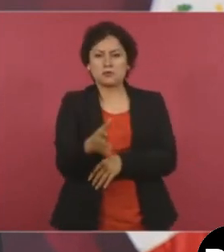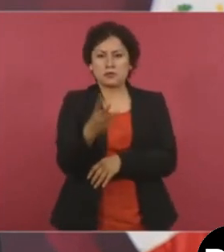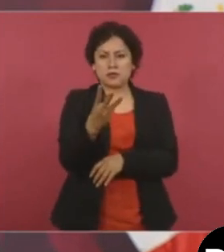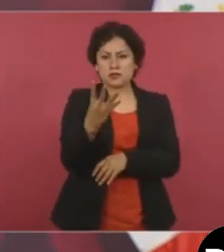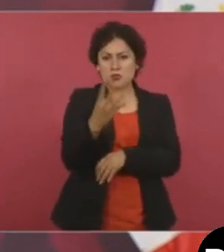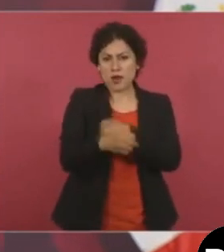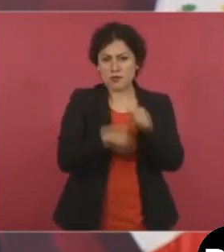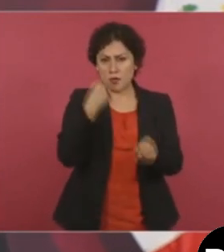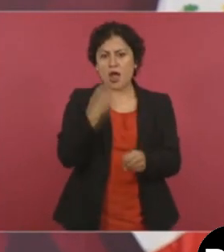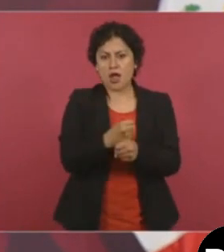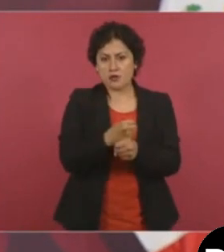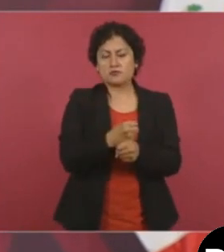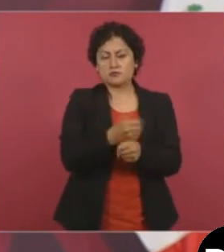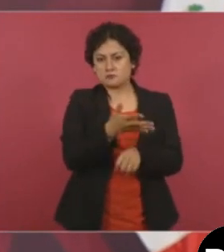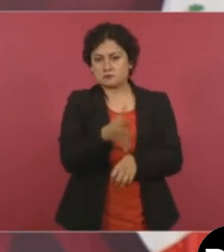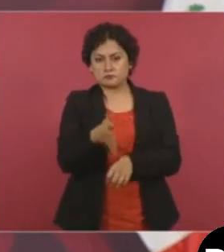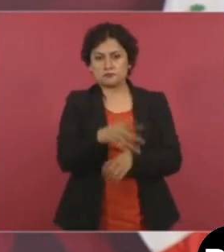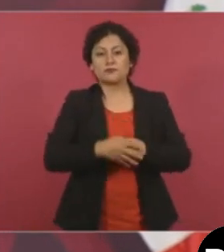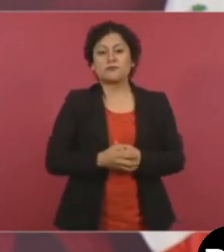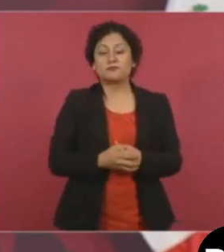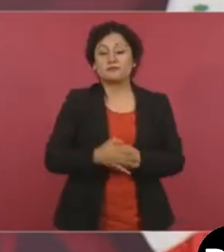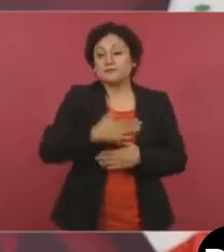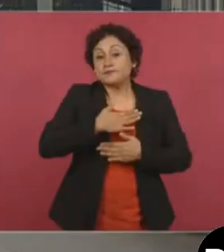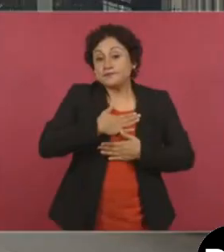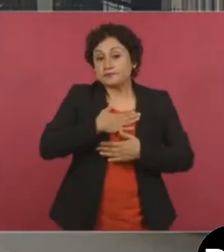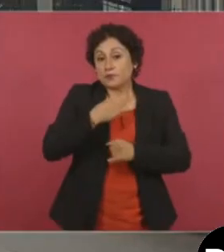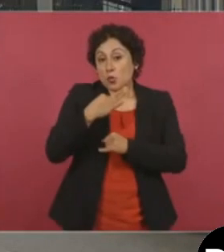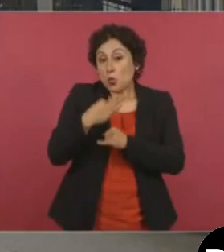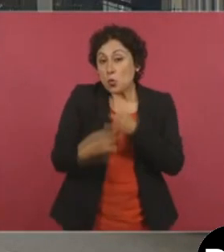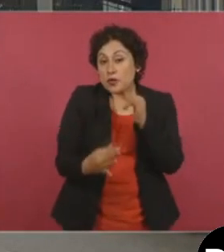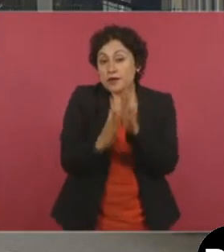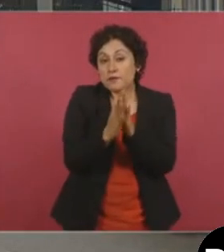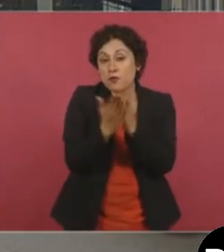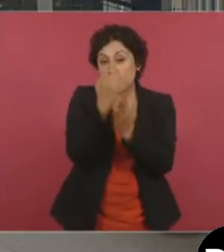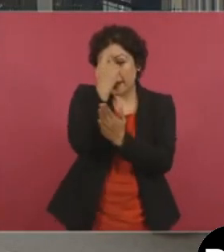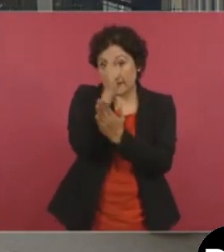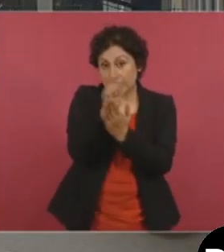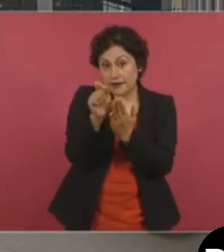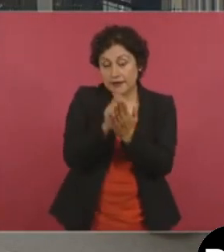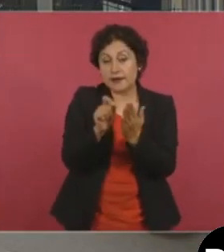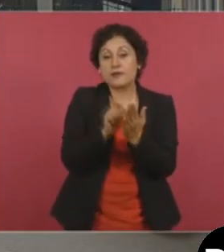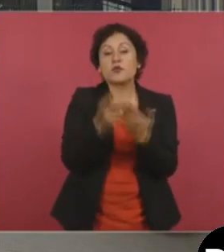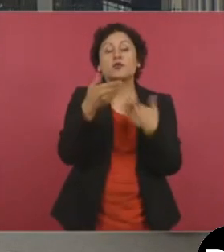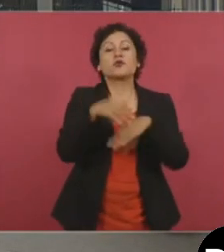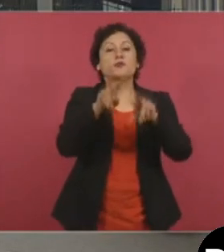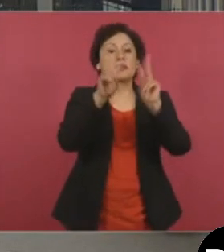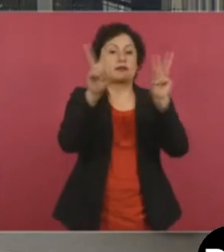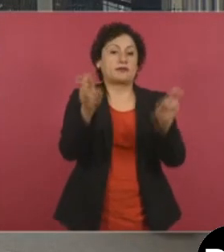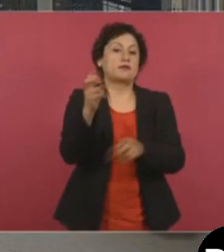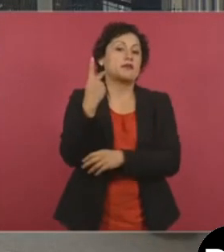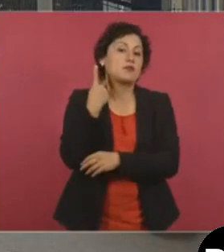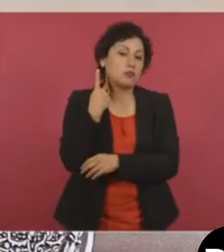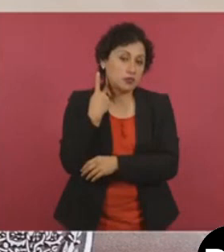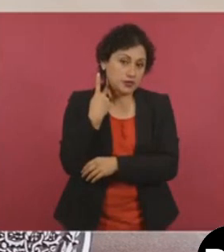Y el último libro que voy a escribir sobre temas políticos, sobre el tema